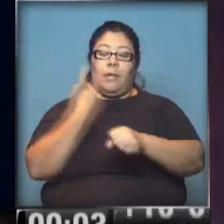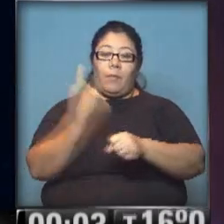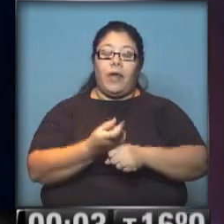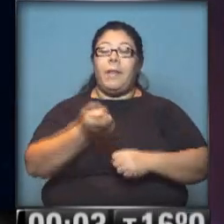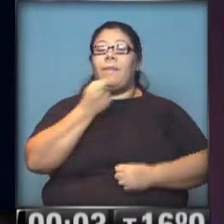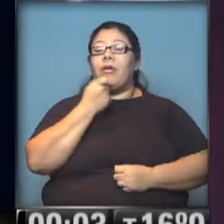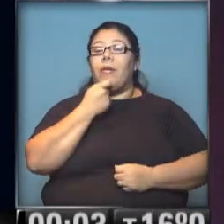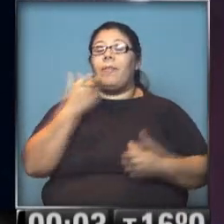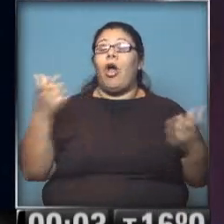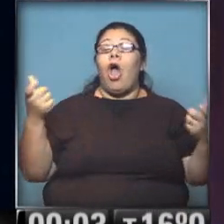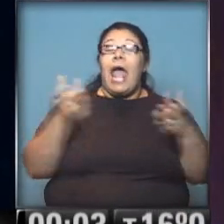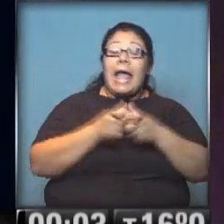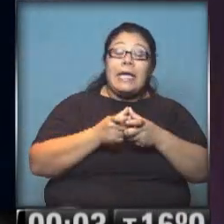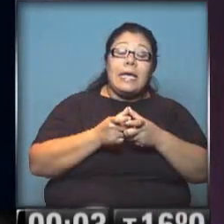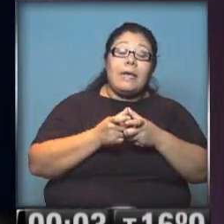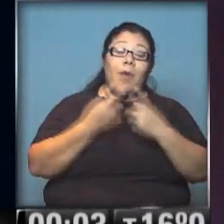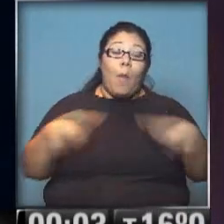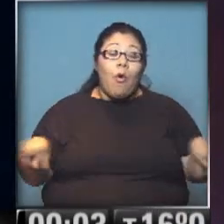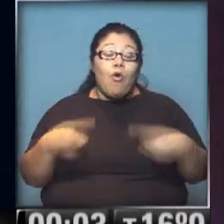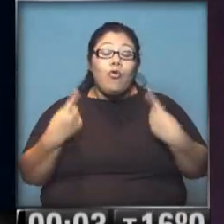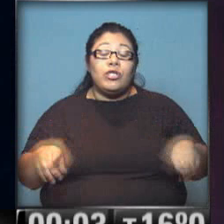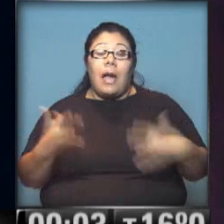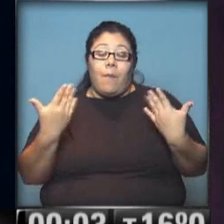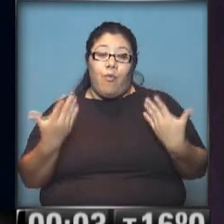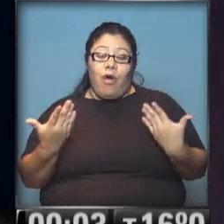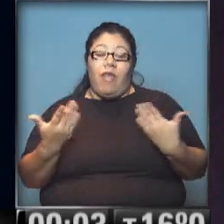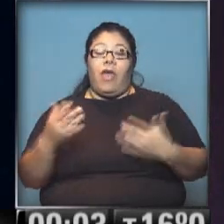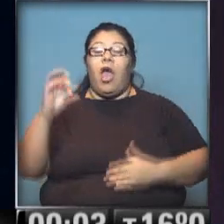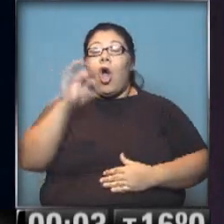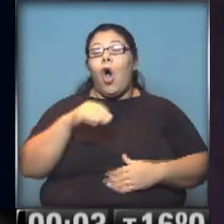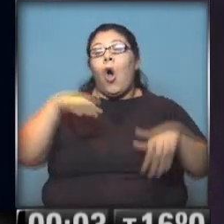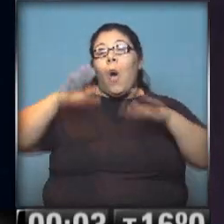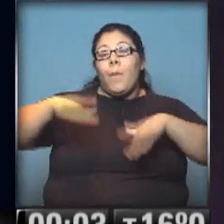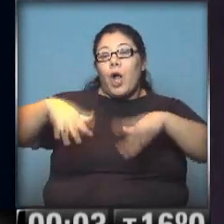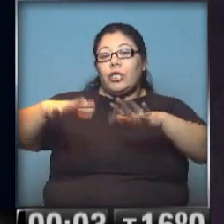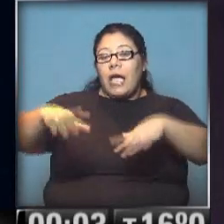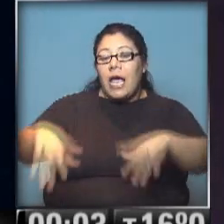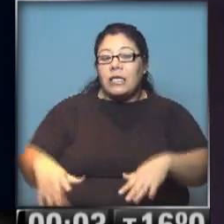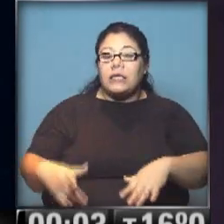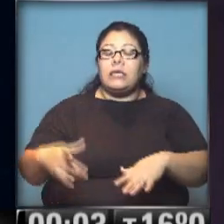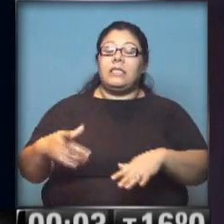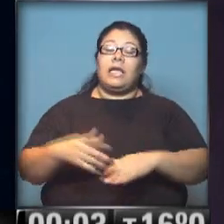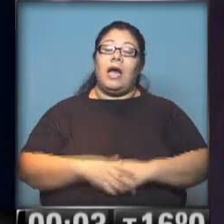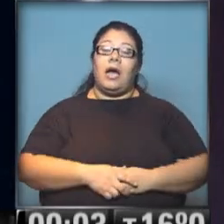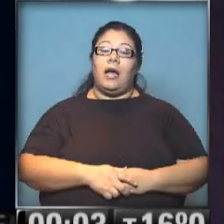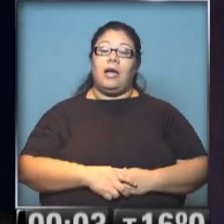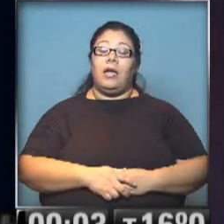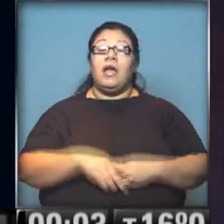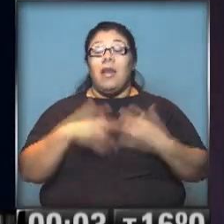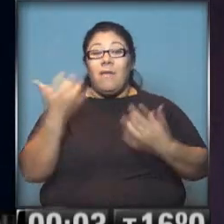ejemplo, hacer su transmisión en vivo de un show, para hacer un broadcasting de una manifestación que tiene poca cobertura. Y de esta manera queda